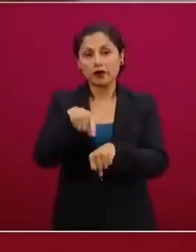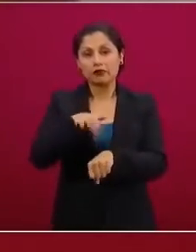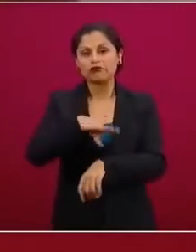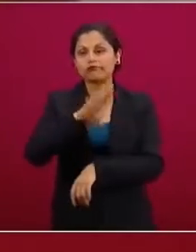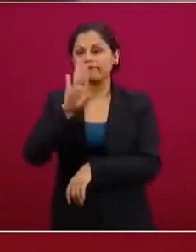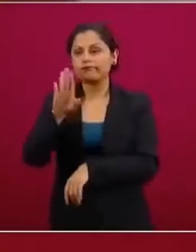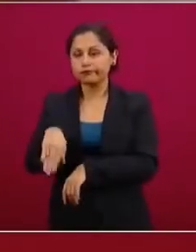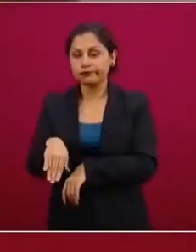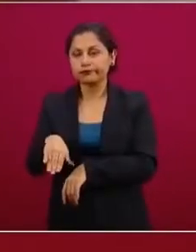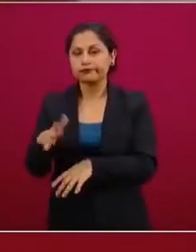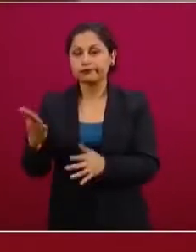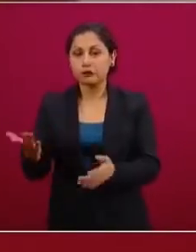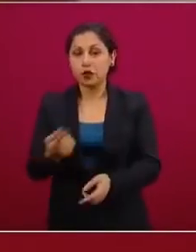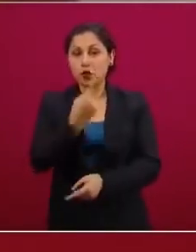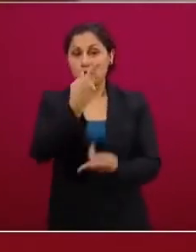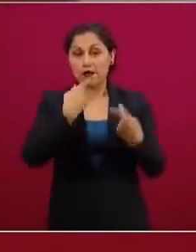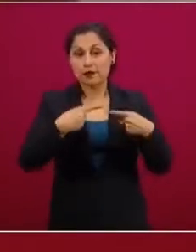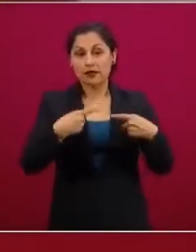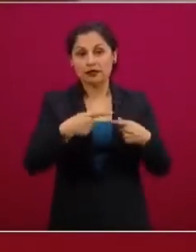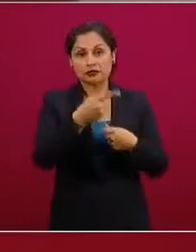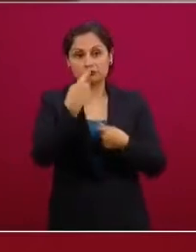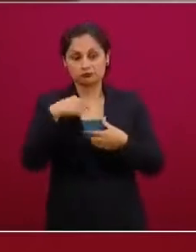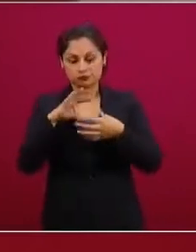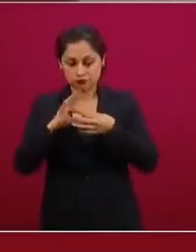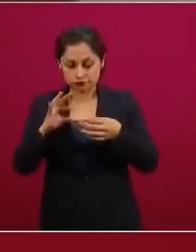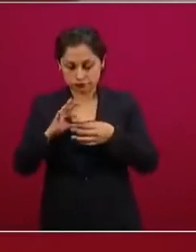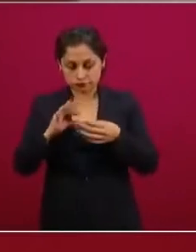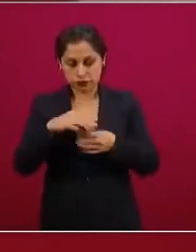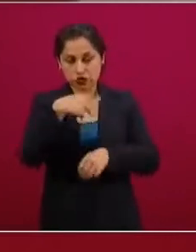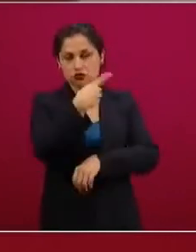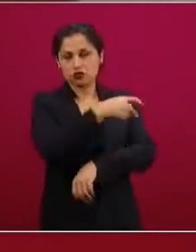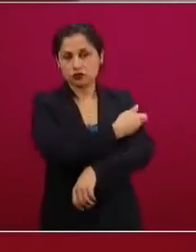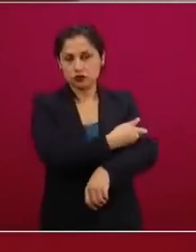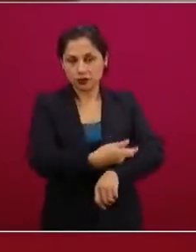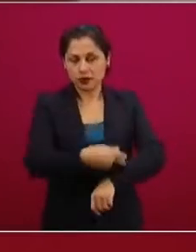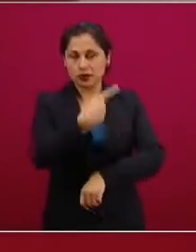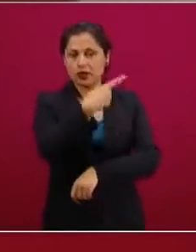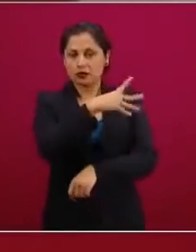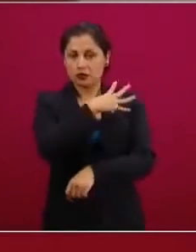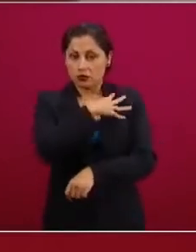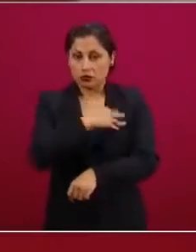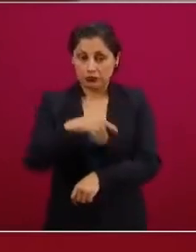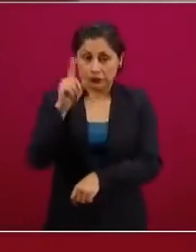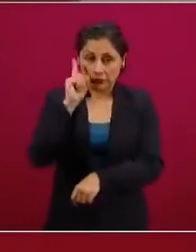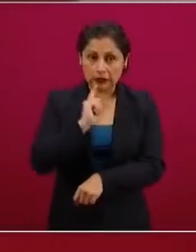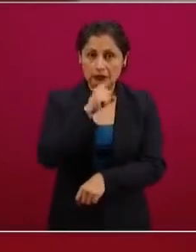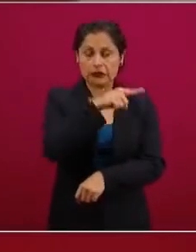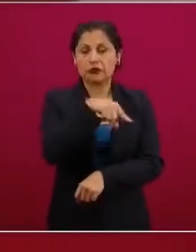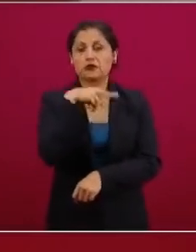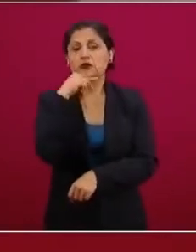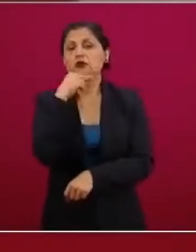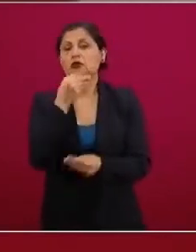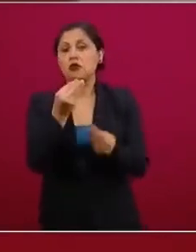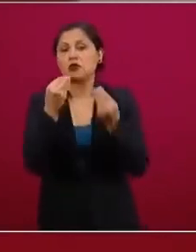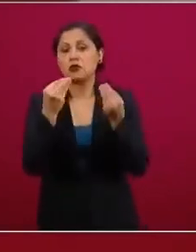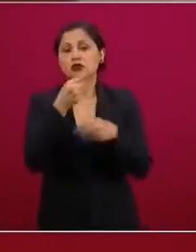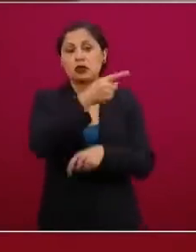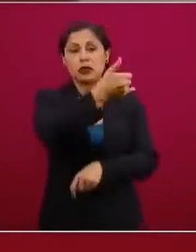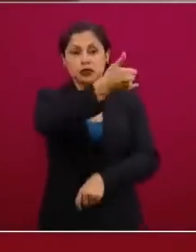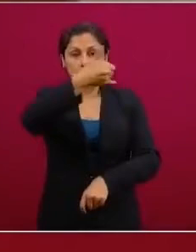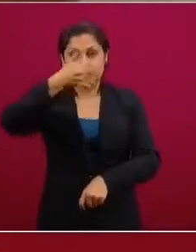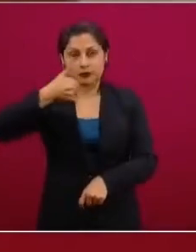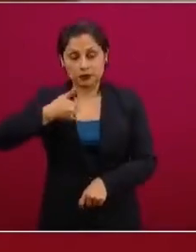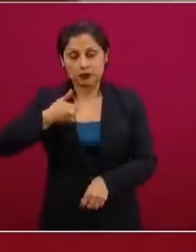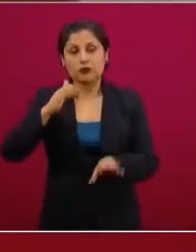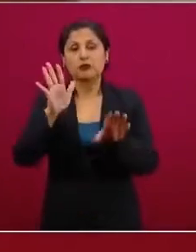nos está denunciando esto es su hija, su familia está muy preocupada, nos llamó justo cuando lo estaban velando porque no tenían